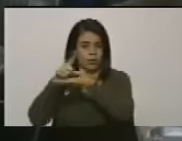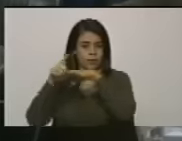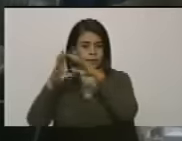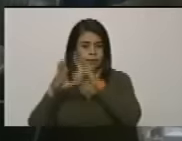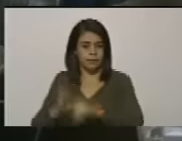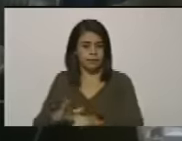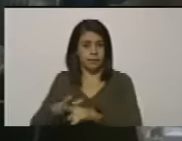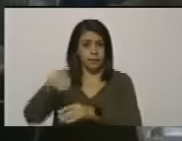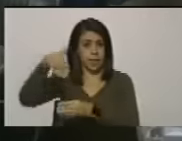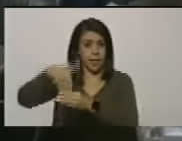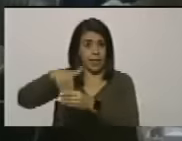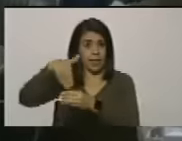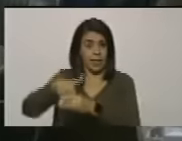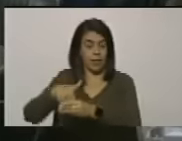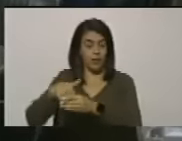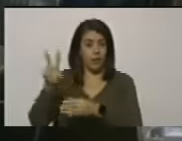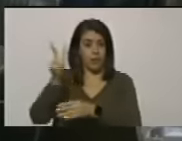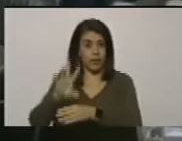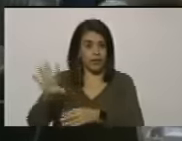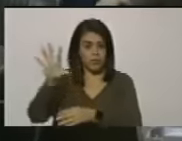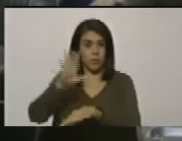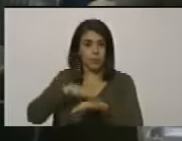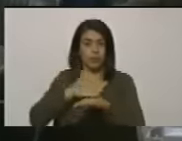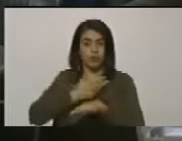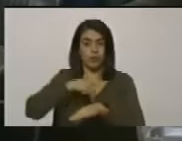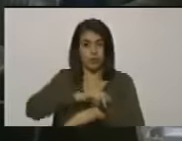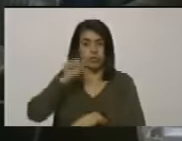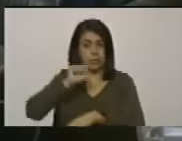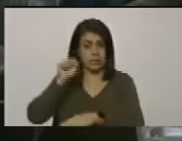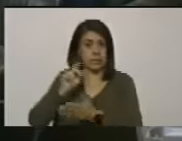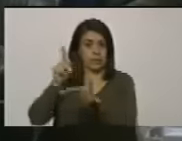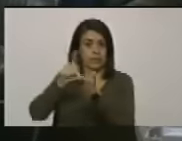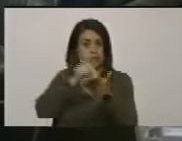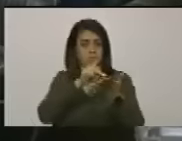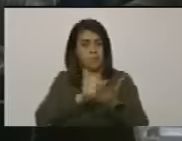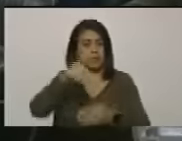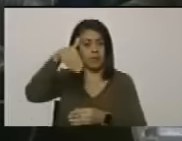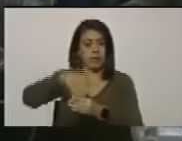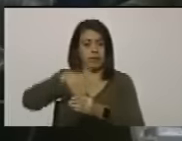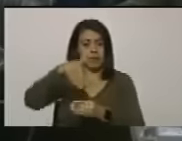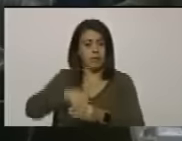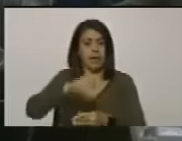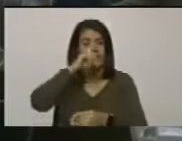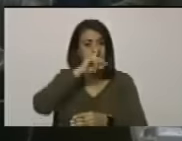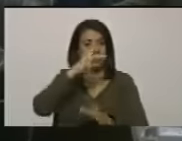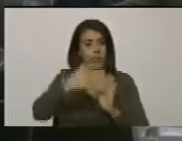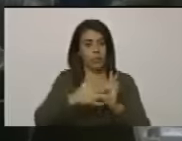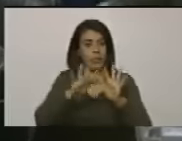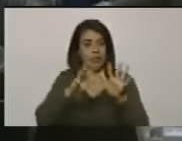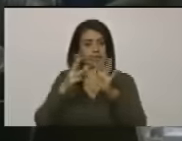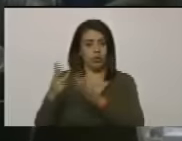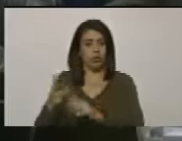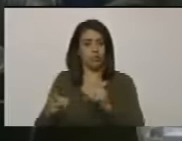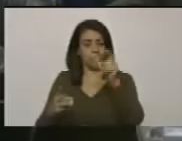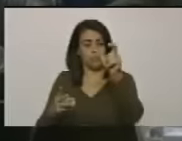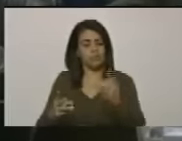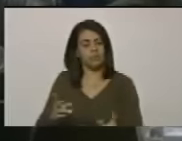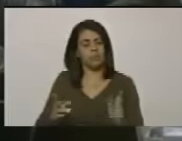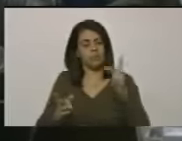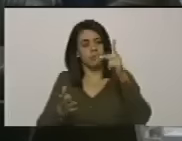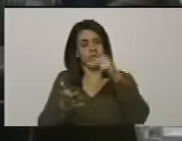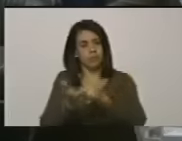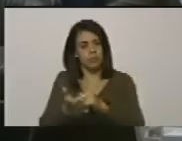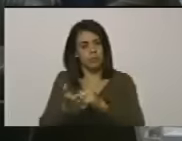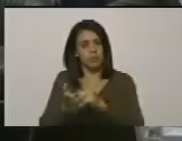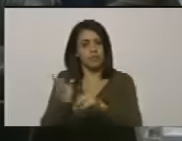electo en Venezuela porque nosotros sí participamos en las elecciones del año 18 con un candidato y sí